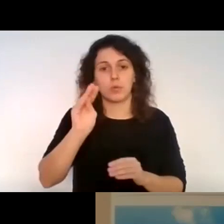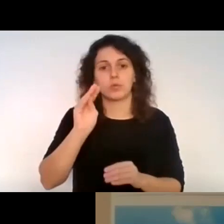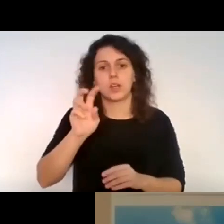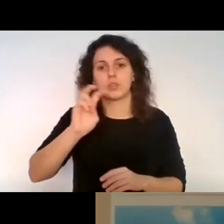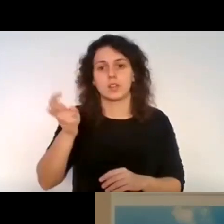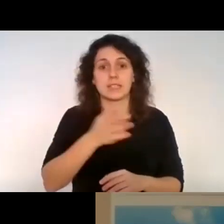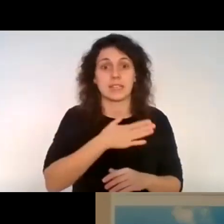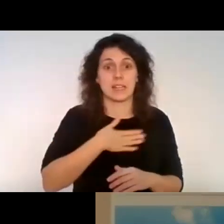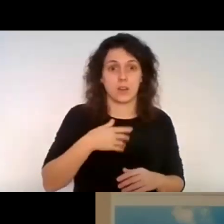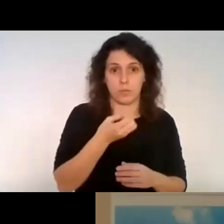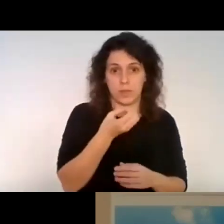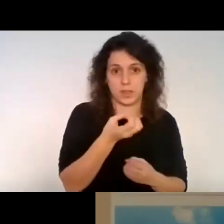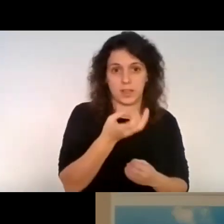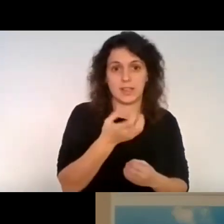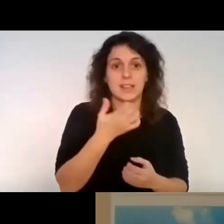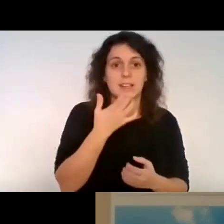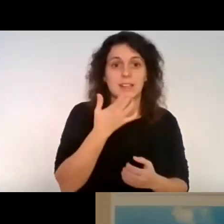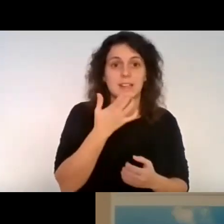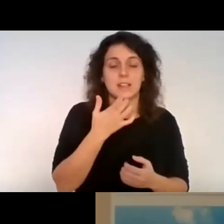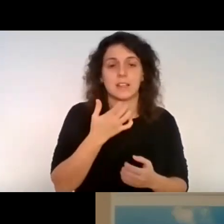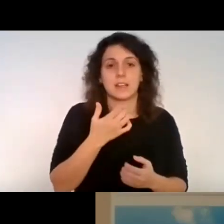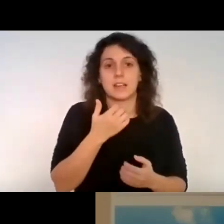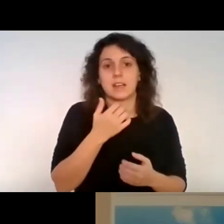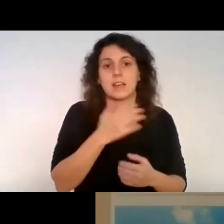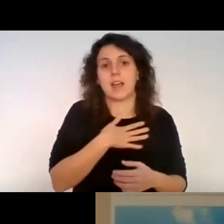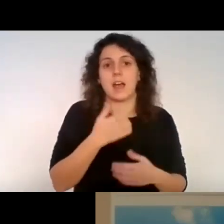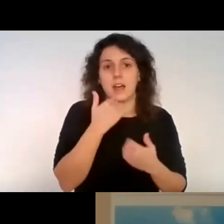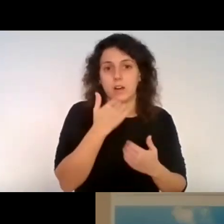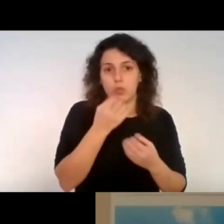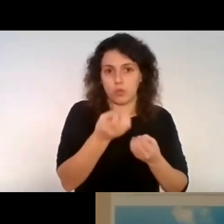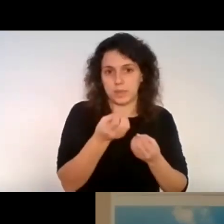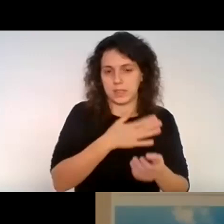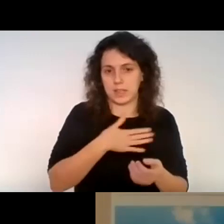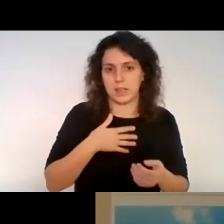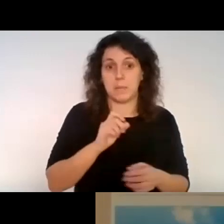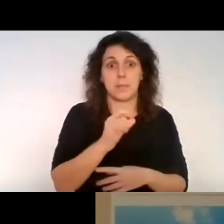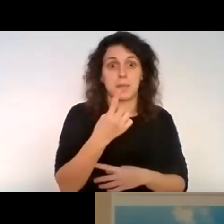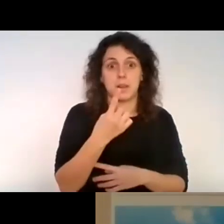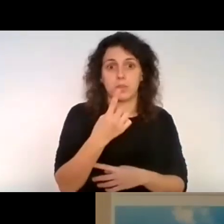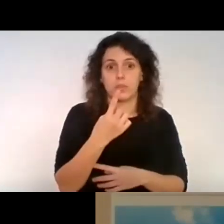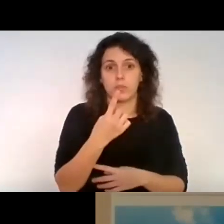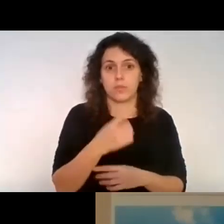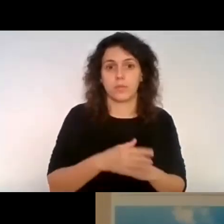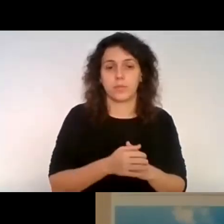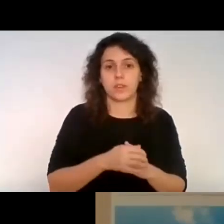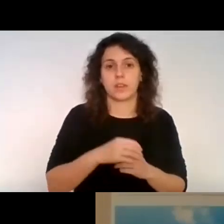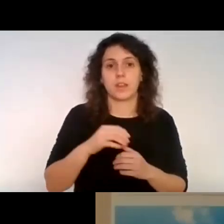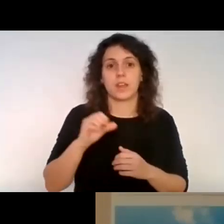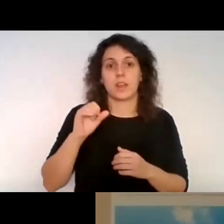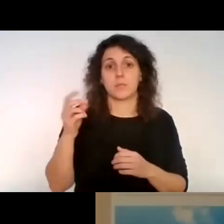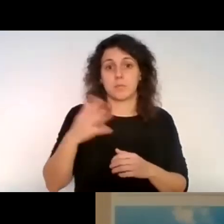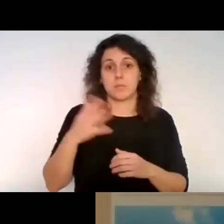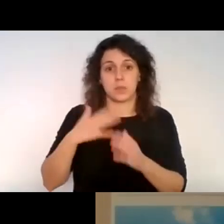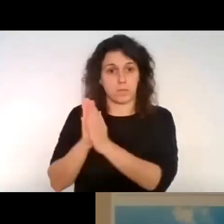comentar, si me permites, quería comentar algo. Primero, admiración por Jacinti y Felipe, quiero ya